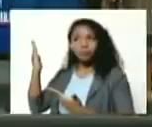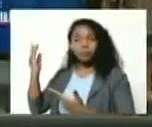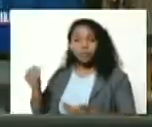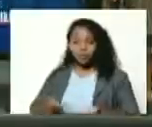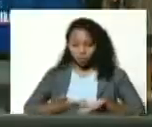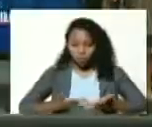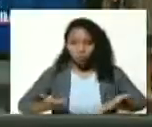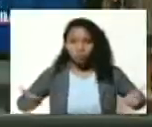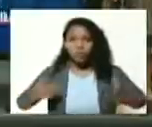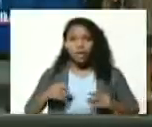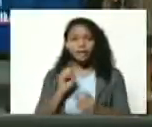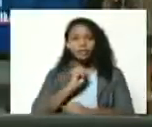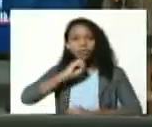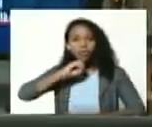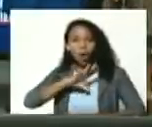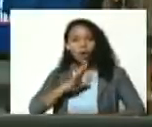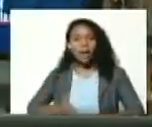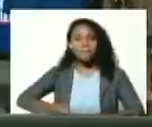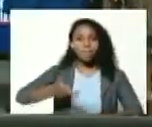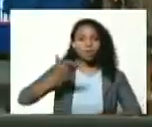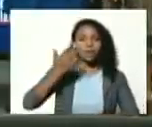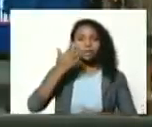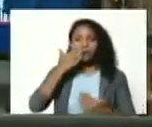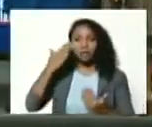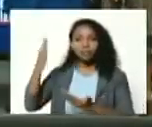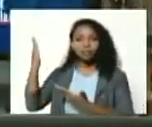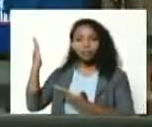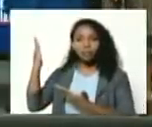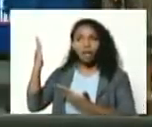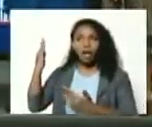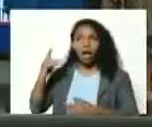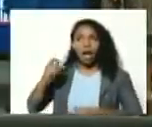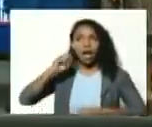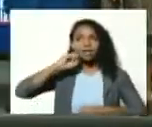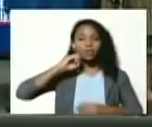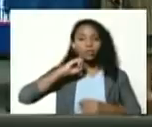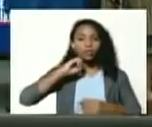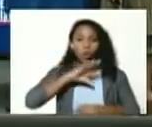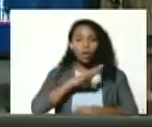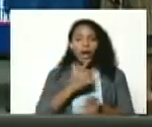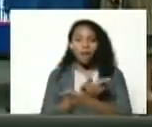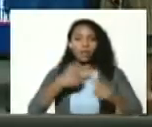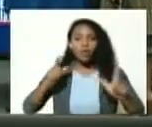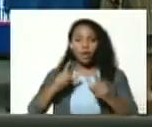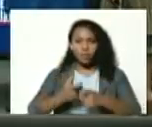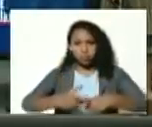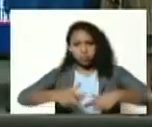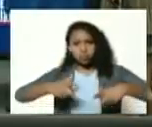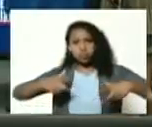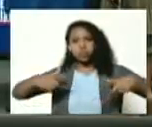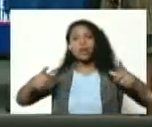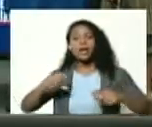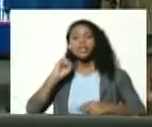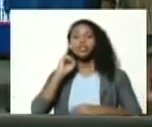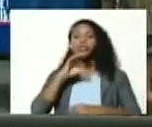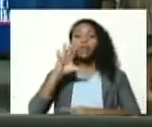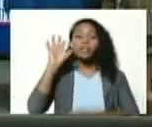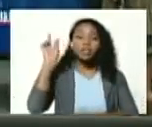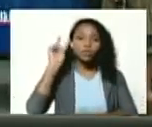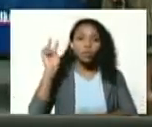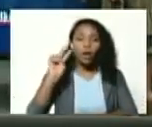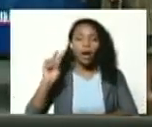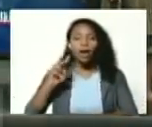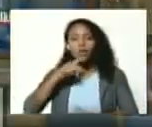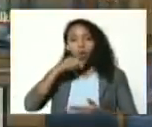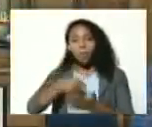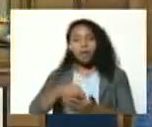la historia insurgente la historia liberadora y emancipadora es la historia de Venezuela en el